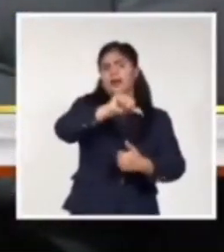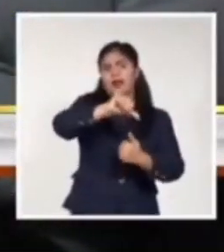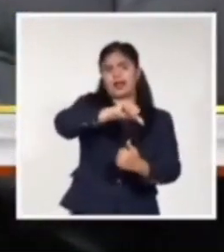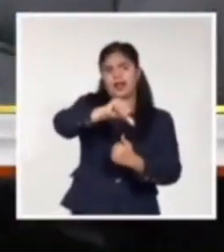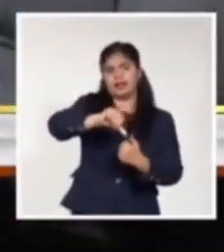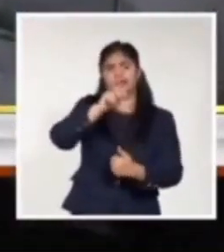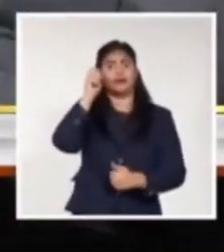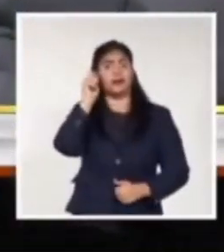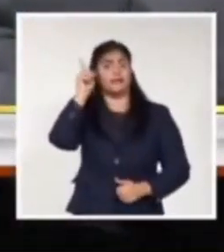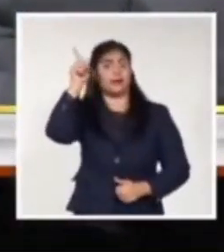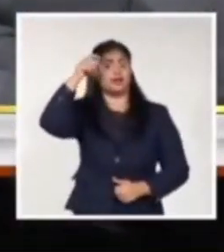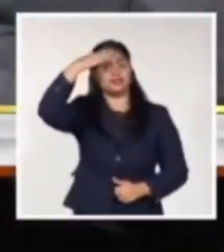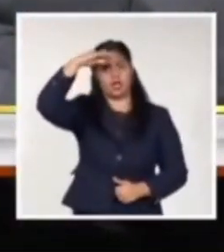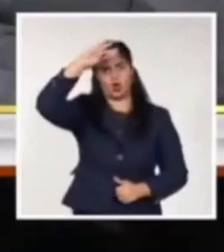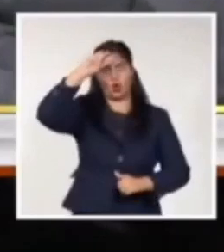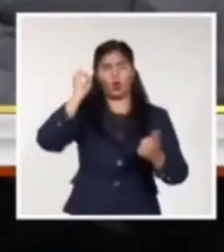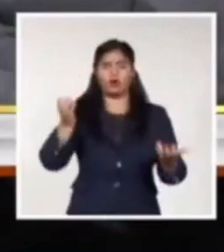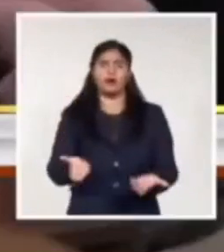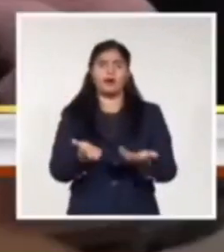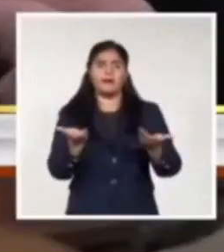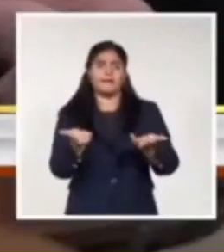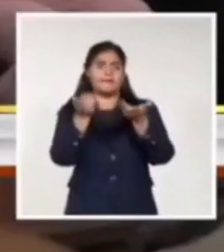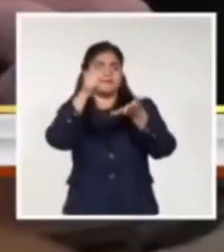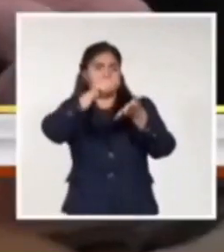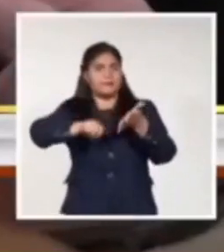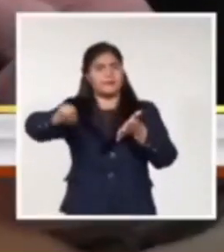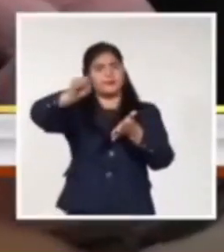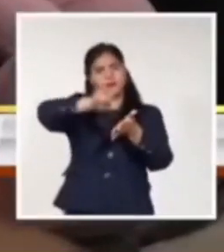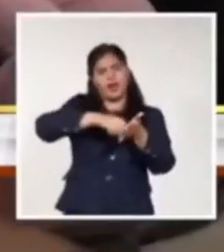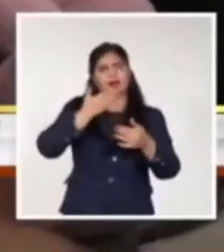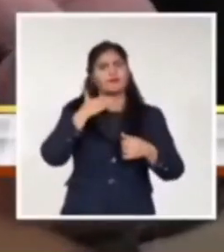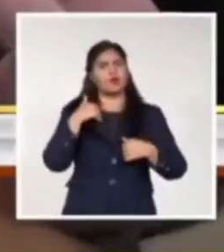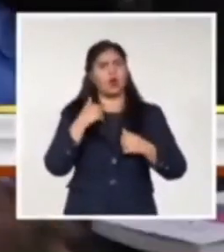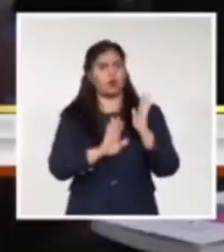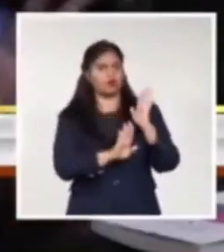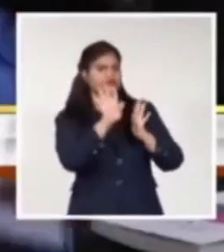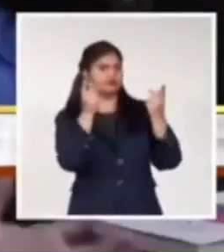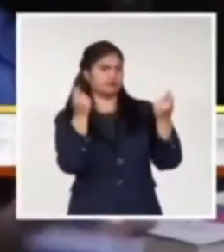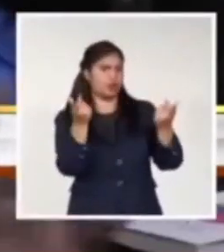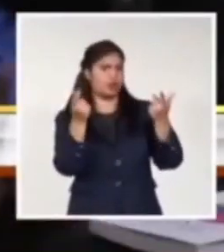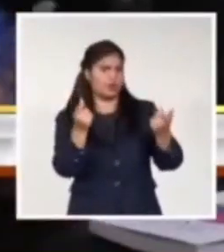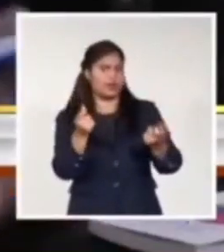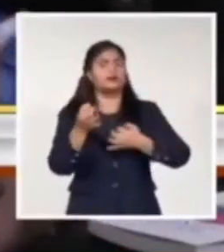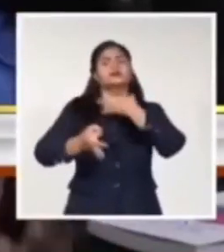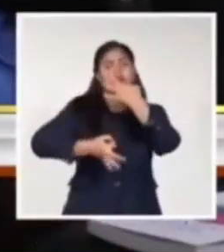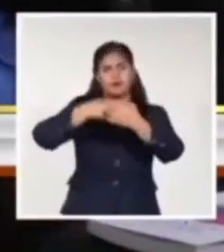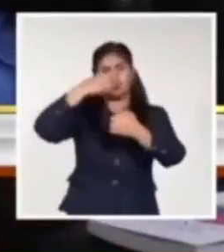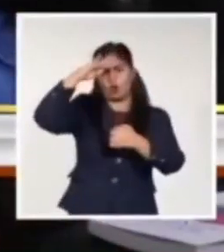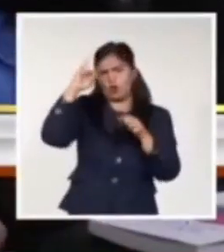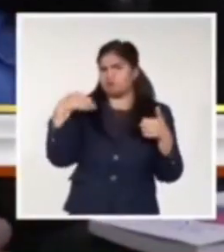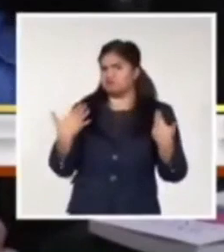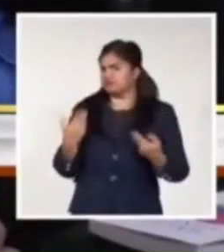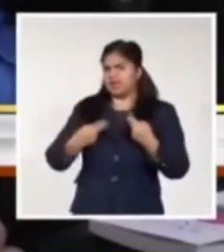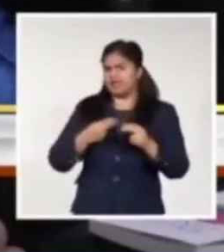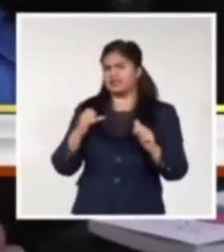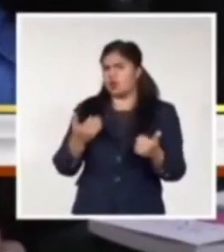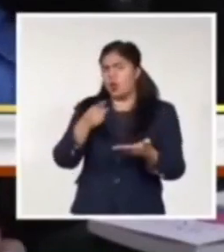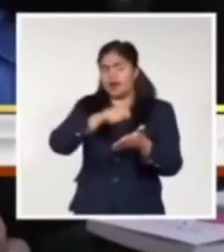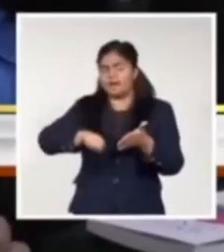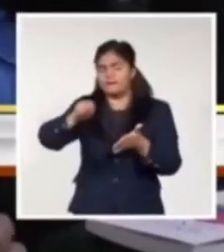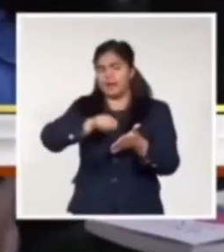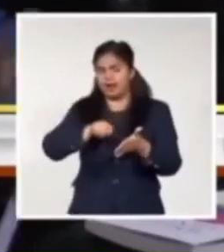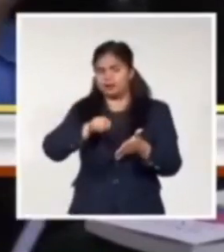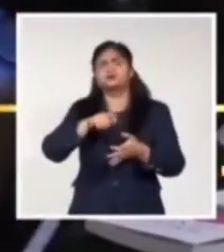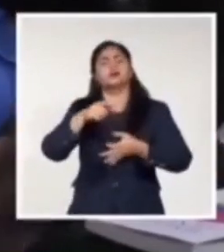experiencias de cuba en el camino de conseguir los objetivos de desarrollo sostenible de la región allí enfatizó que el cumplimiento de la agenda